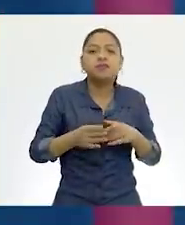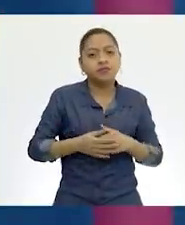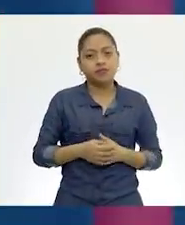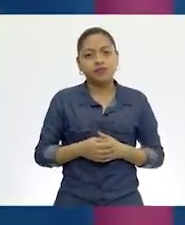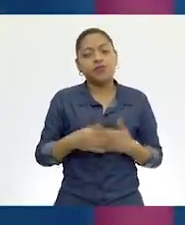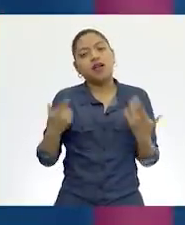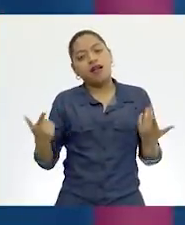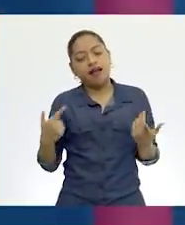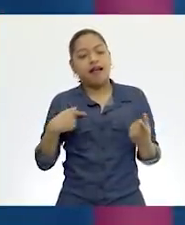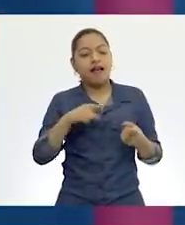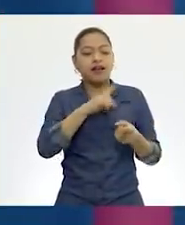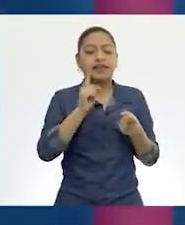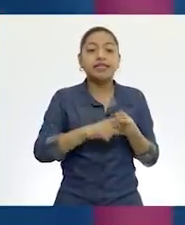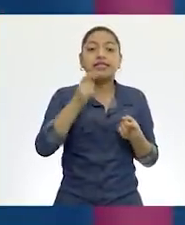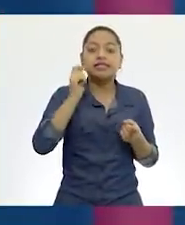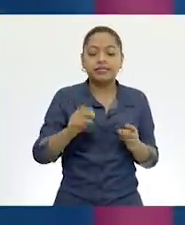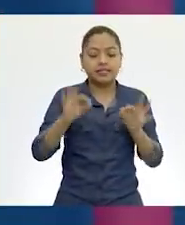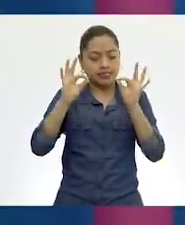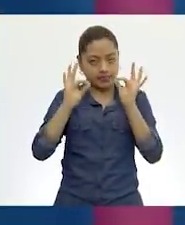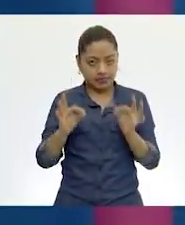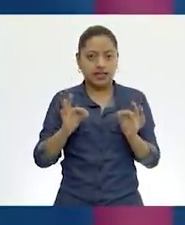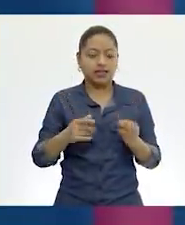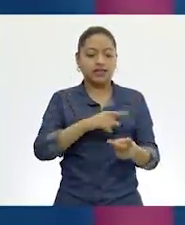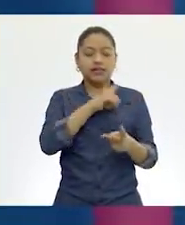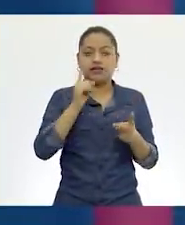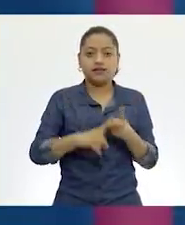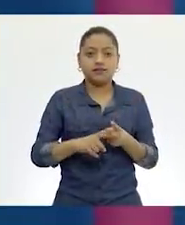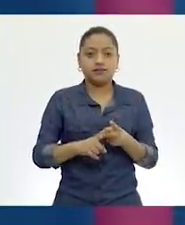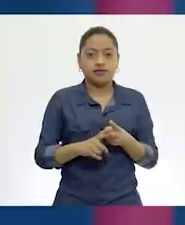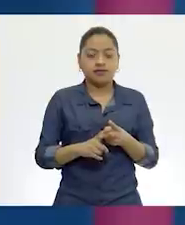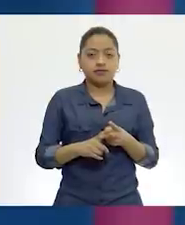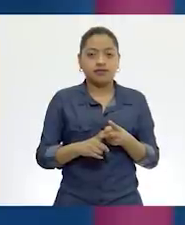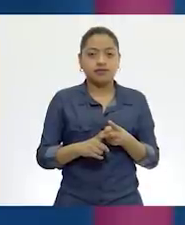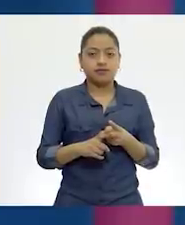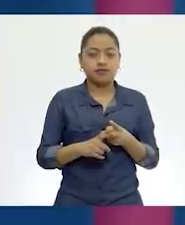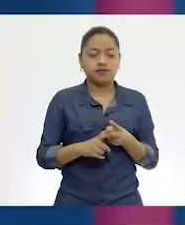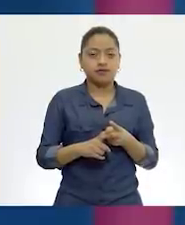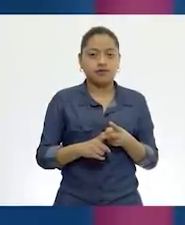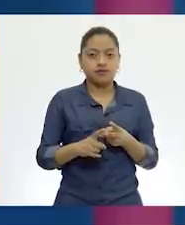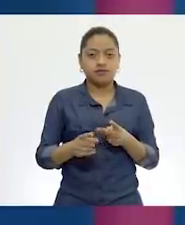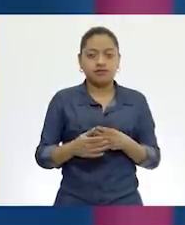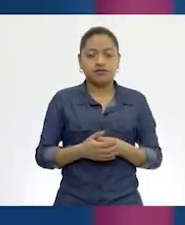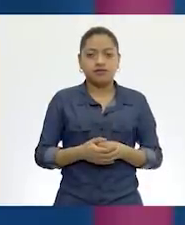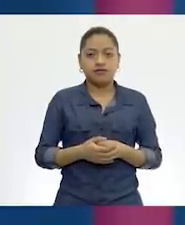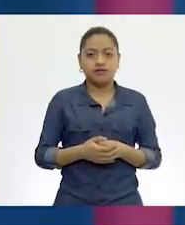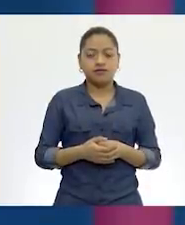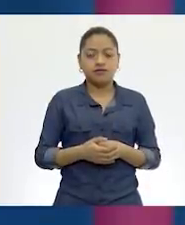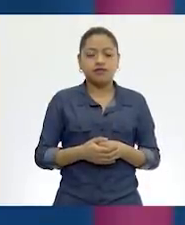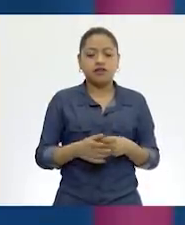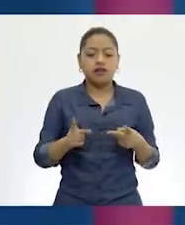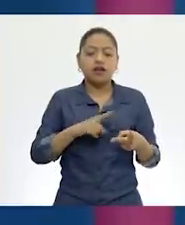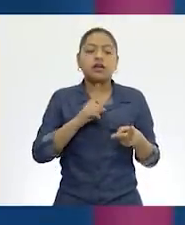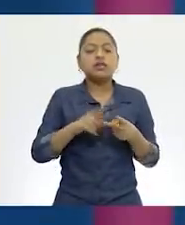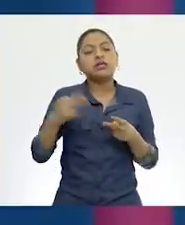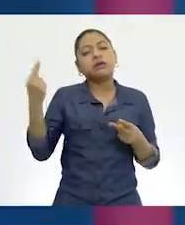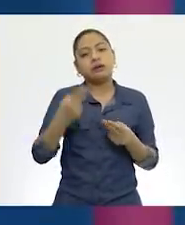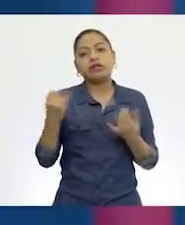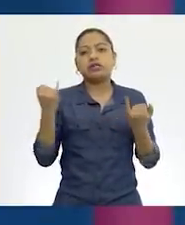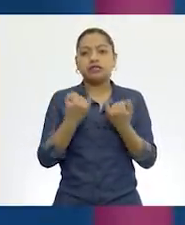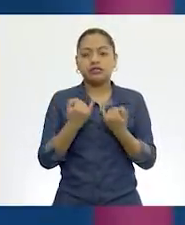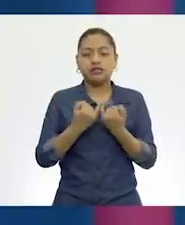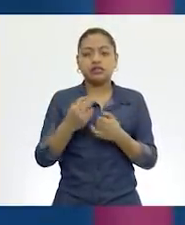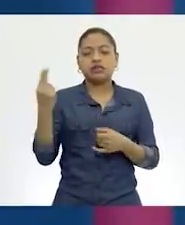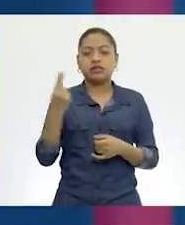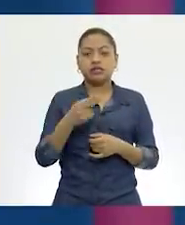ser pertinente, que tenía que ser... Tenía que contestar las preguntas qué, cómo, cuándo, dónde,